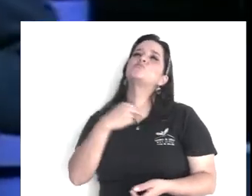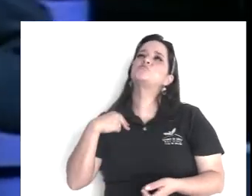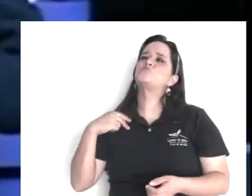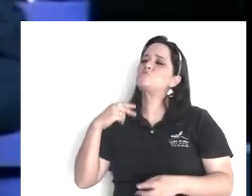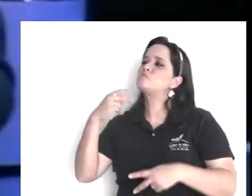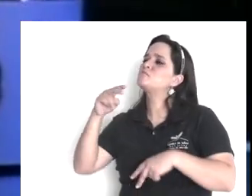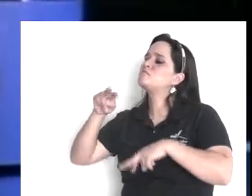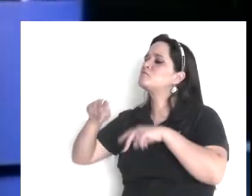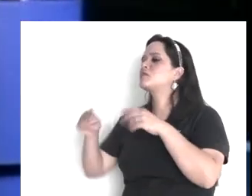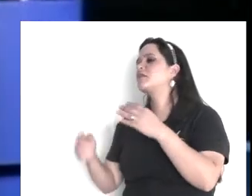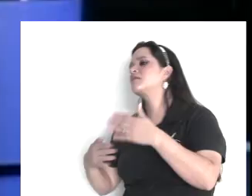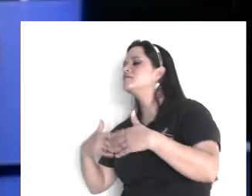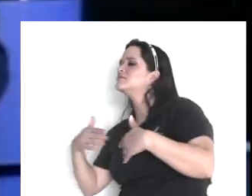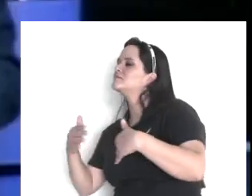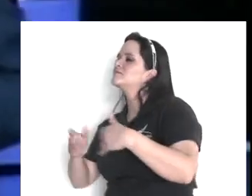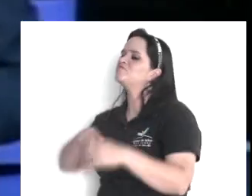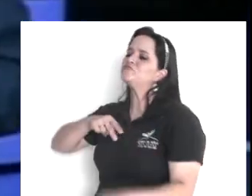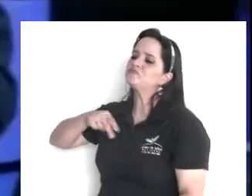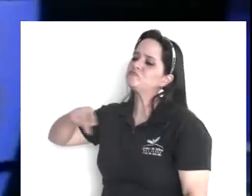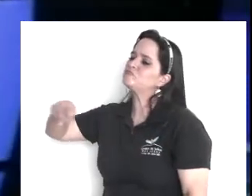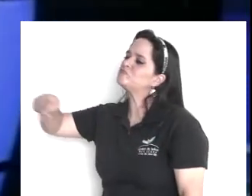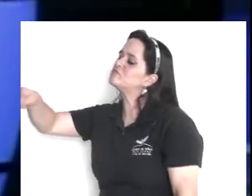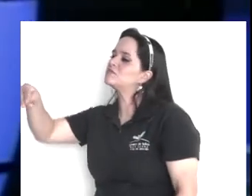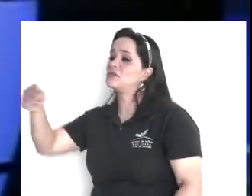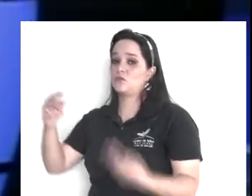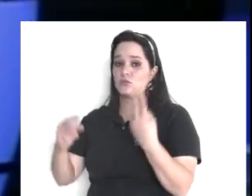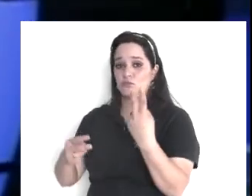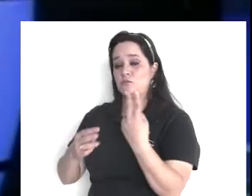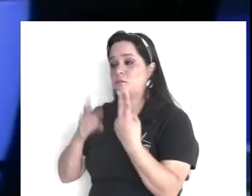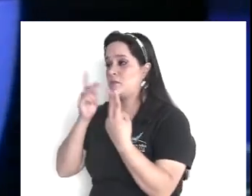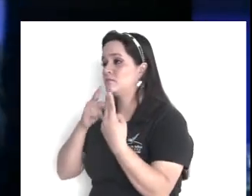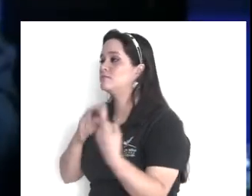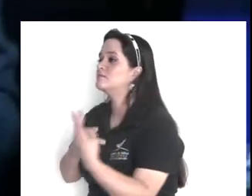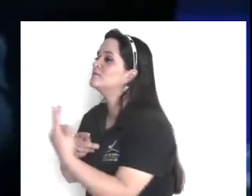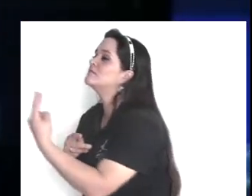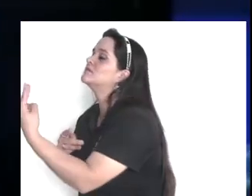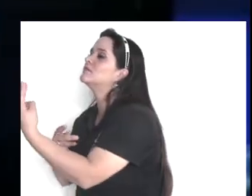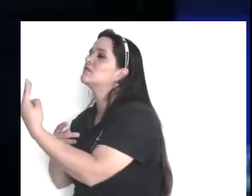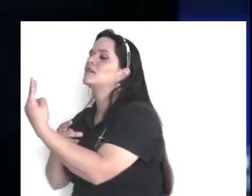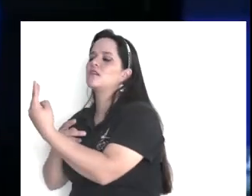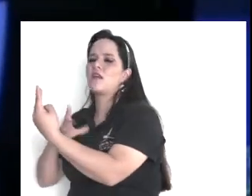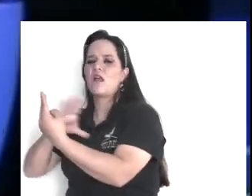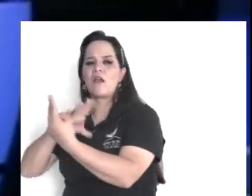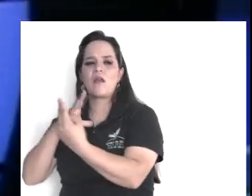presentamos, por voluntad propia, llegamos ahí, y era una juez, era una señora,